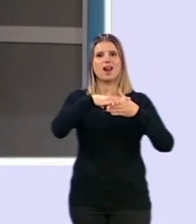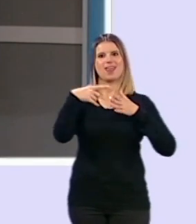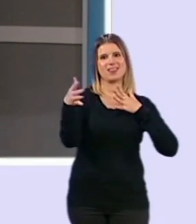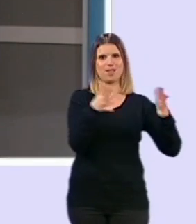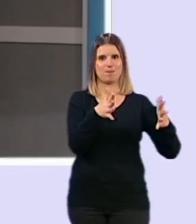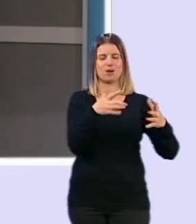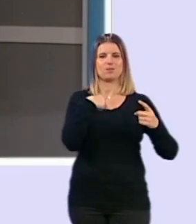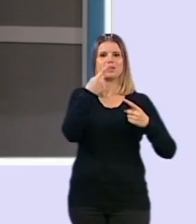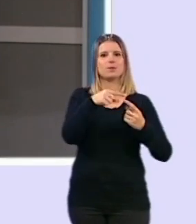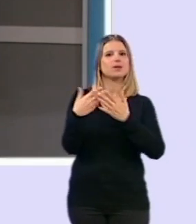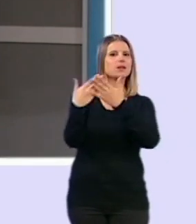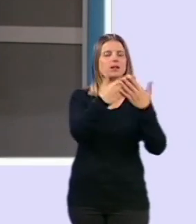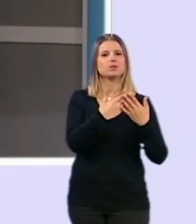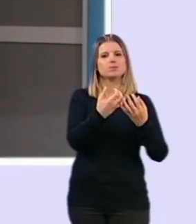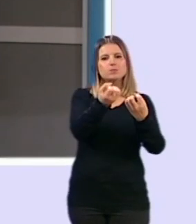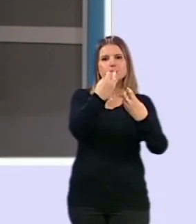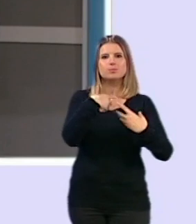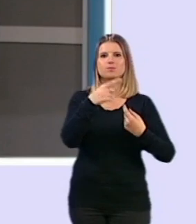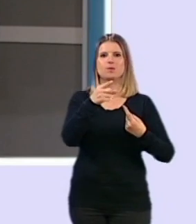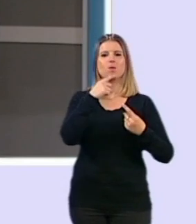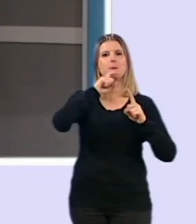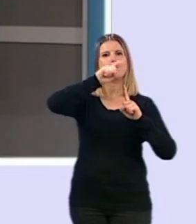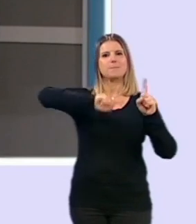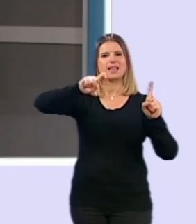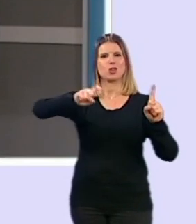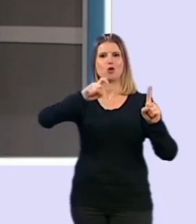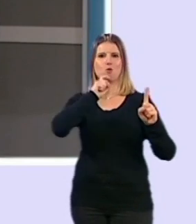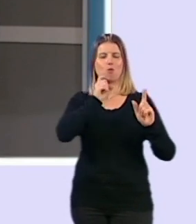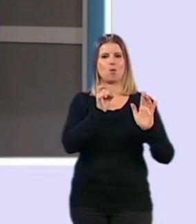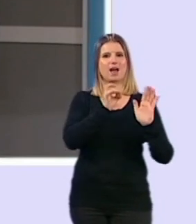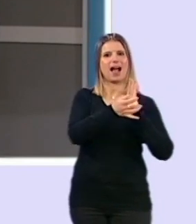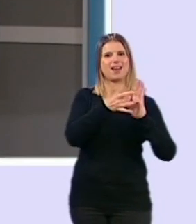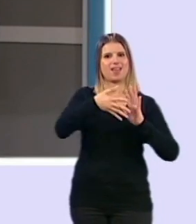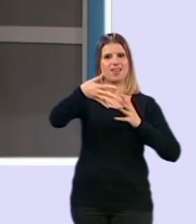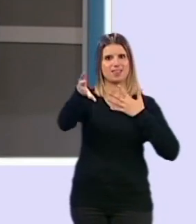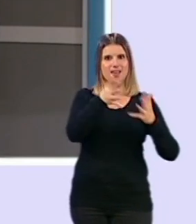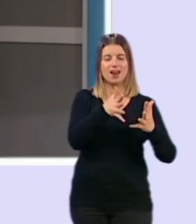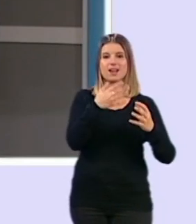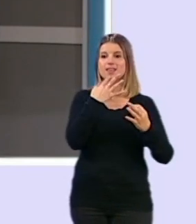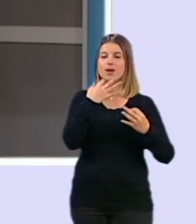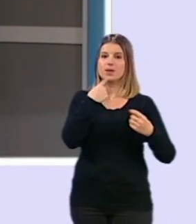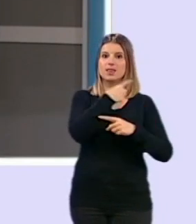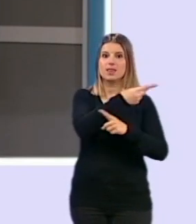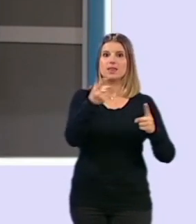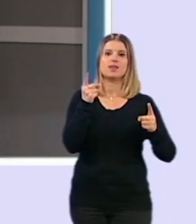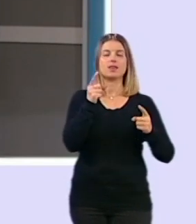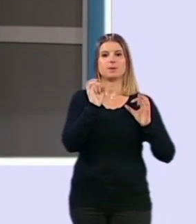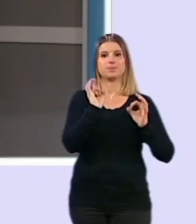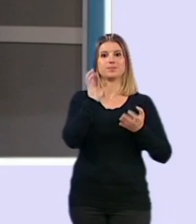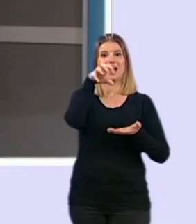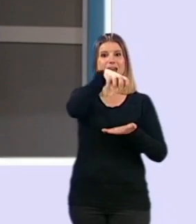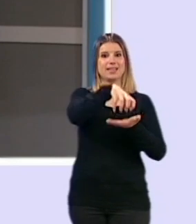la valoración, las instalaciones de medición de calidad del aire que tenemos en la ciudad de Granada. Tenemos que decir que la estación del